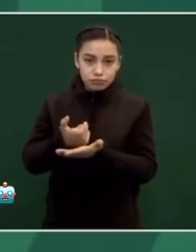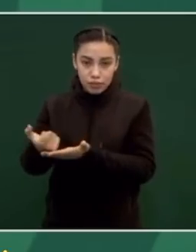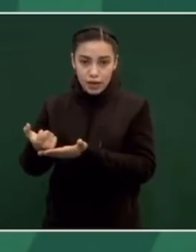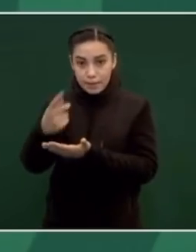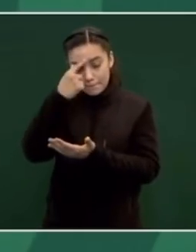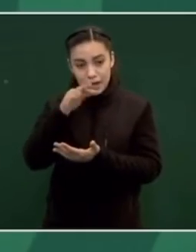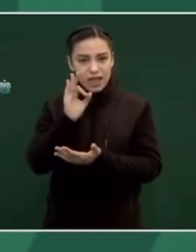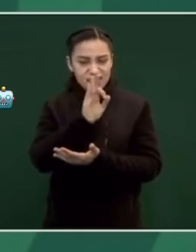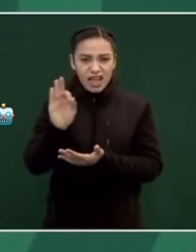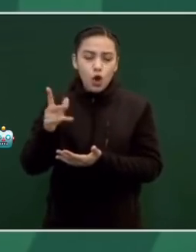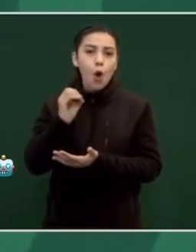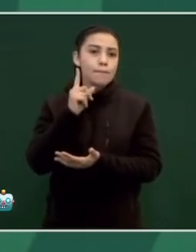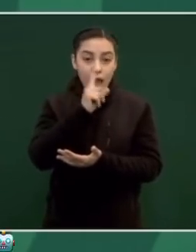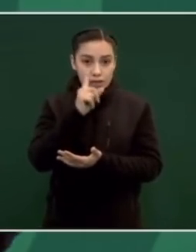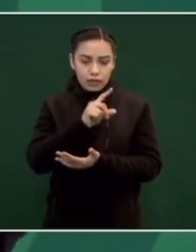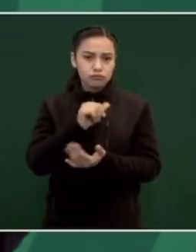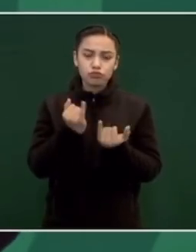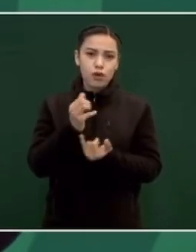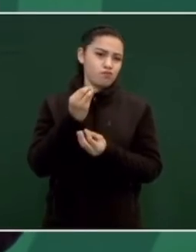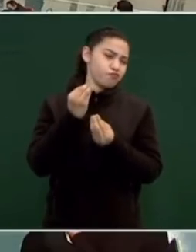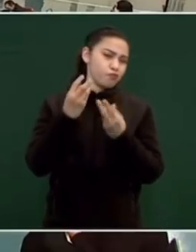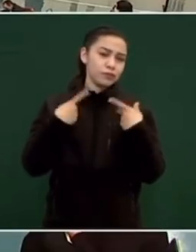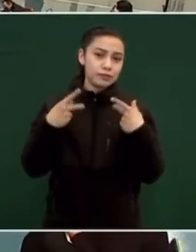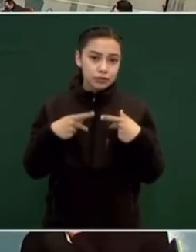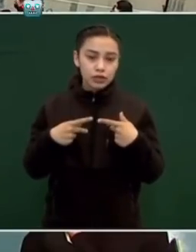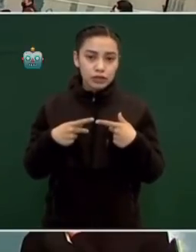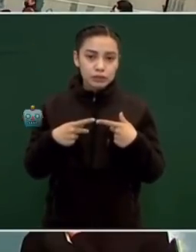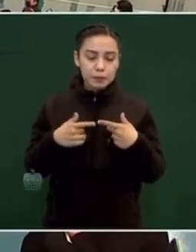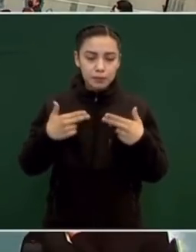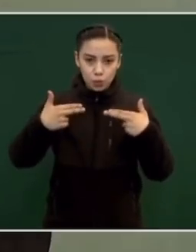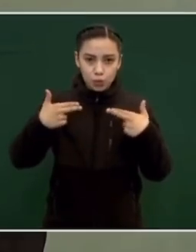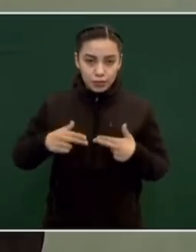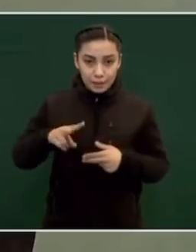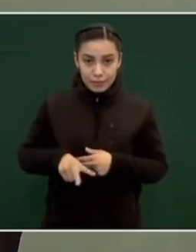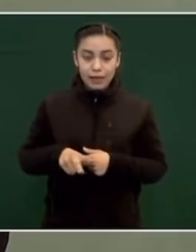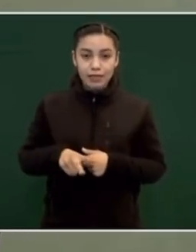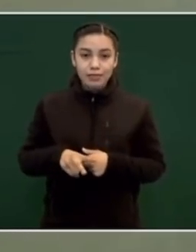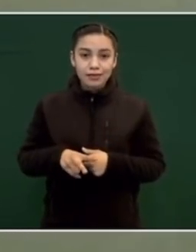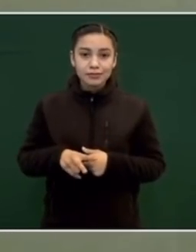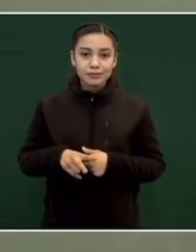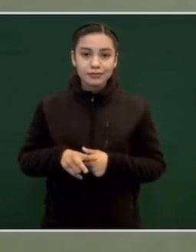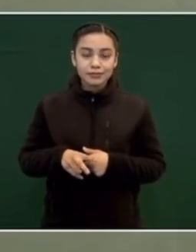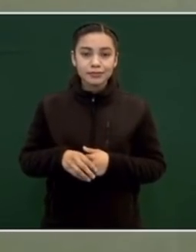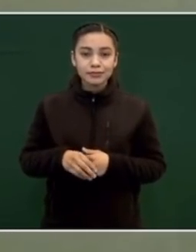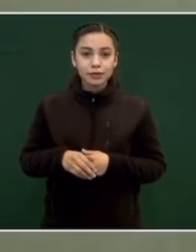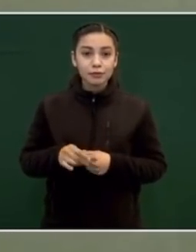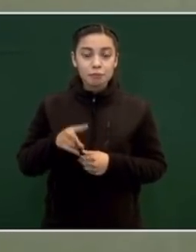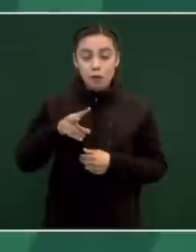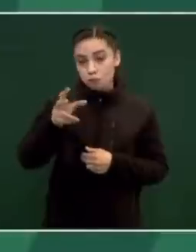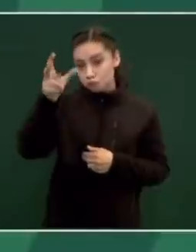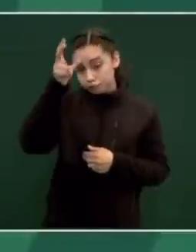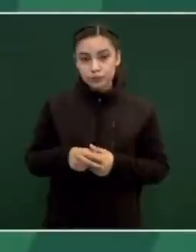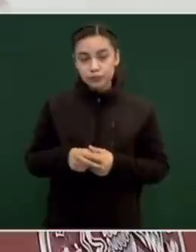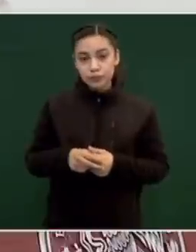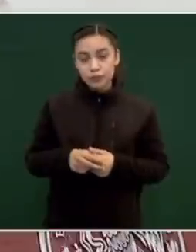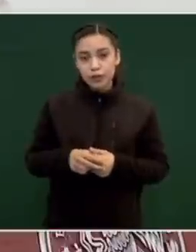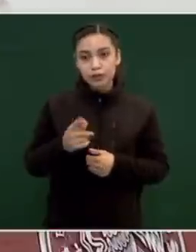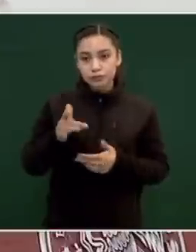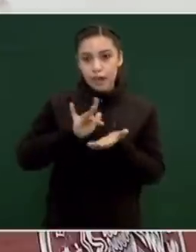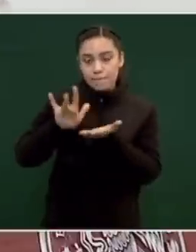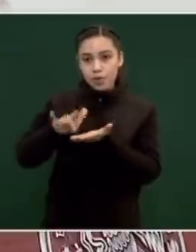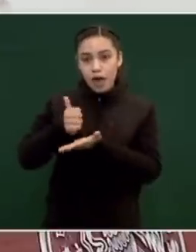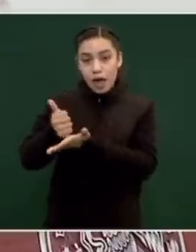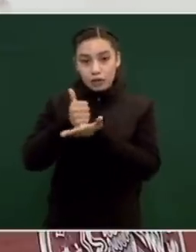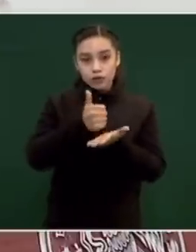mecanismos para mentir. Hay muchísima gente de carne y hueso y con un poco de pescuezo y con mucha inteligencia, que está ahí, ayudando.